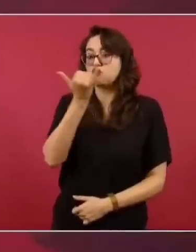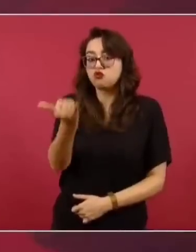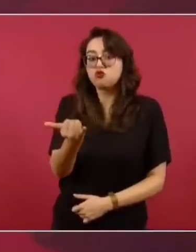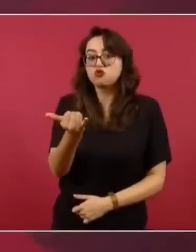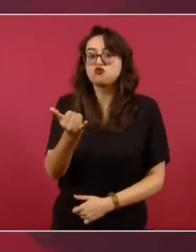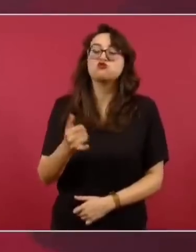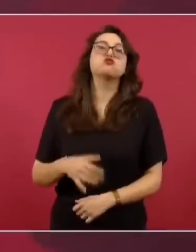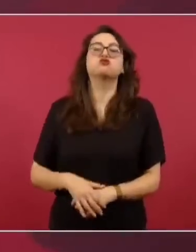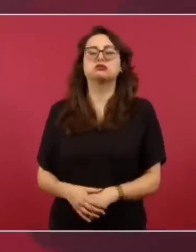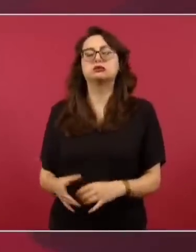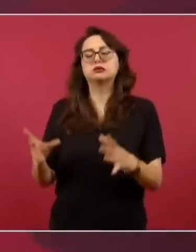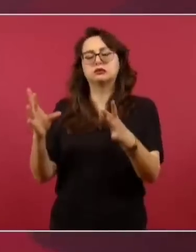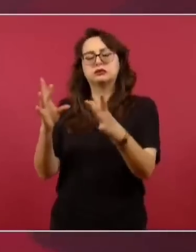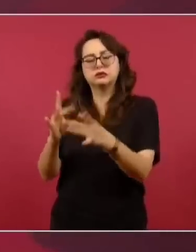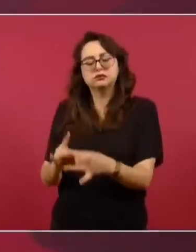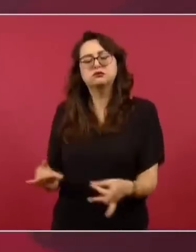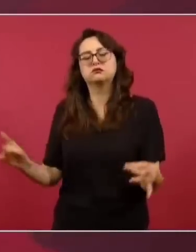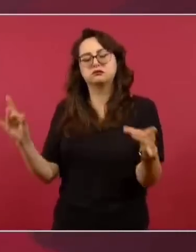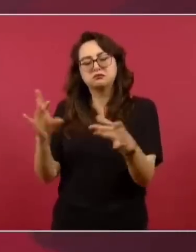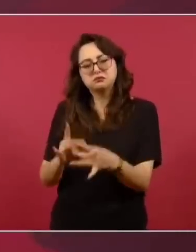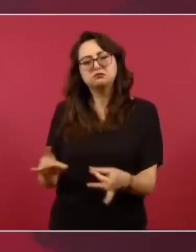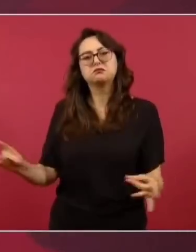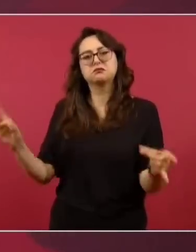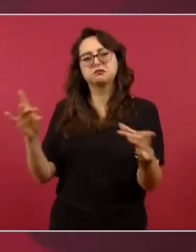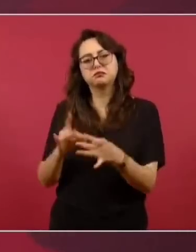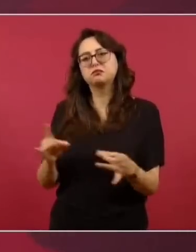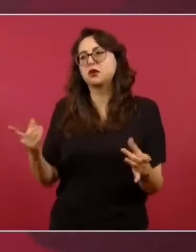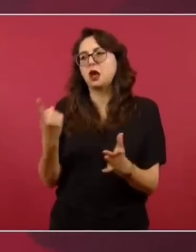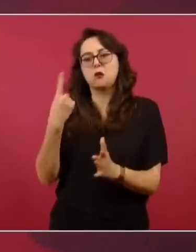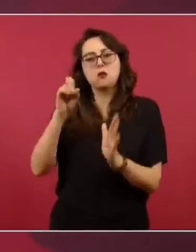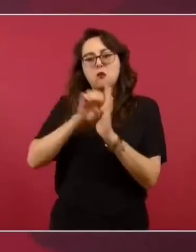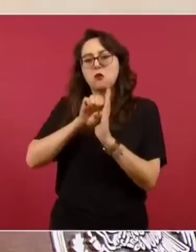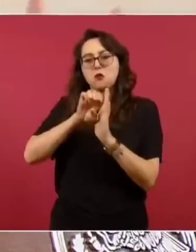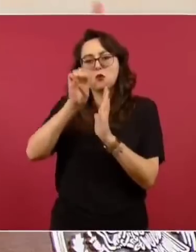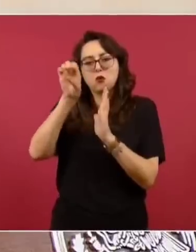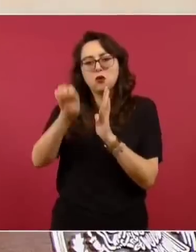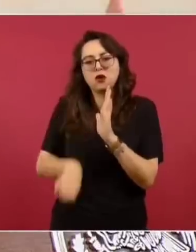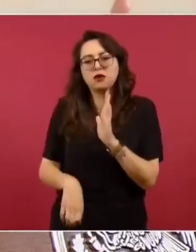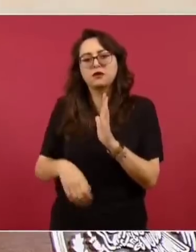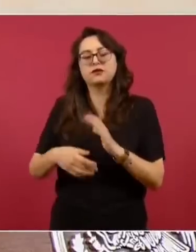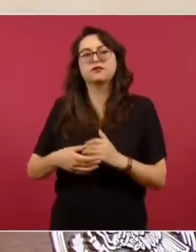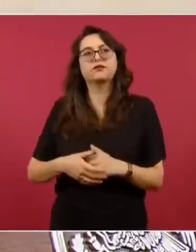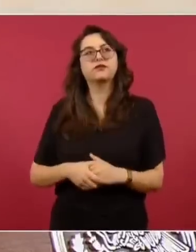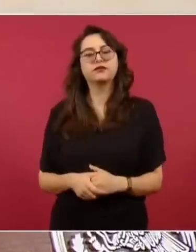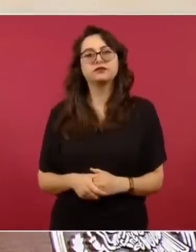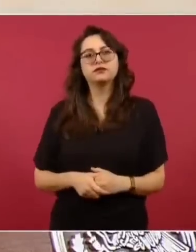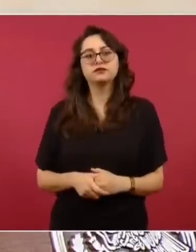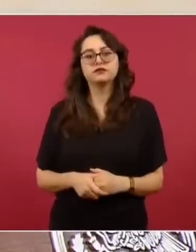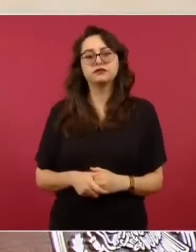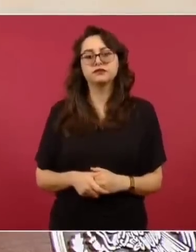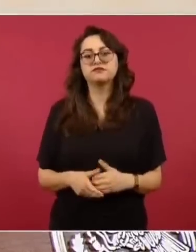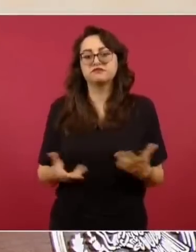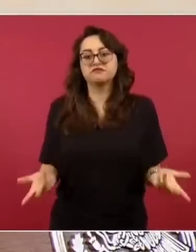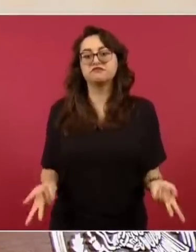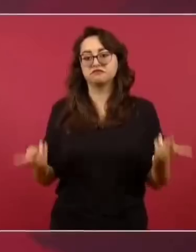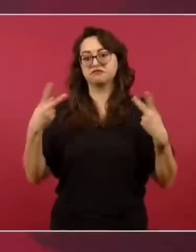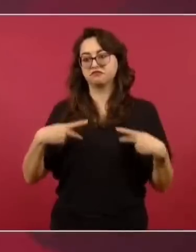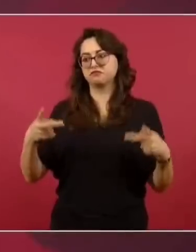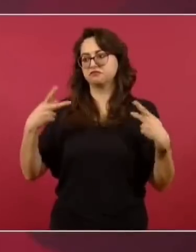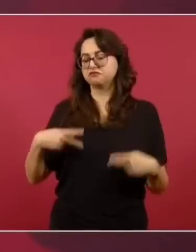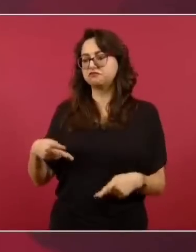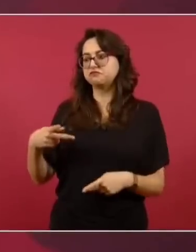le explicaba, no hacía detalles, de gente que recomendé